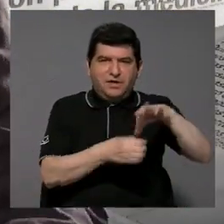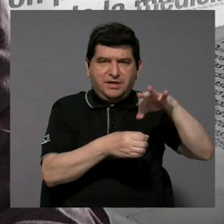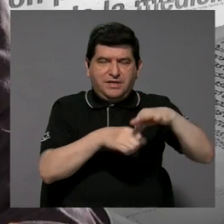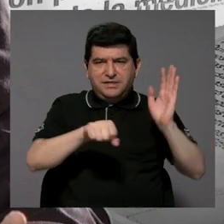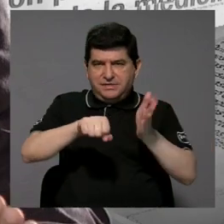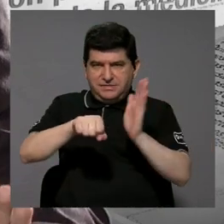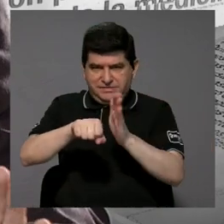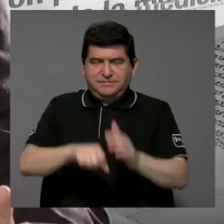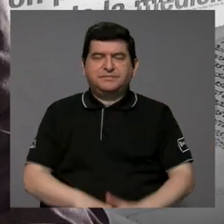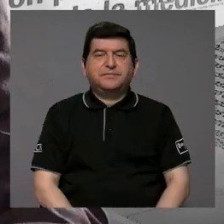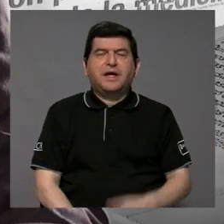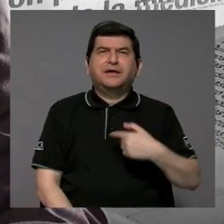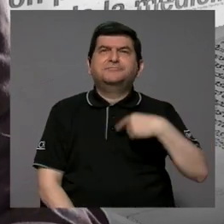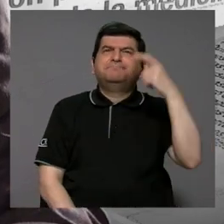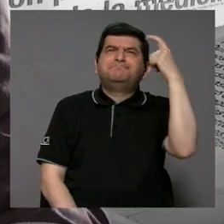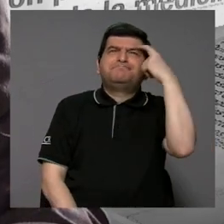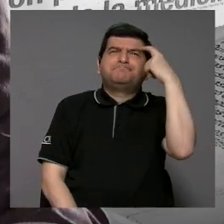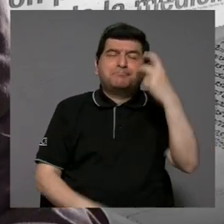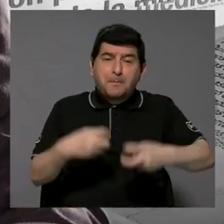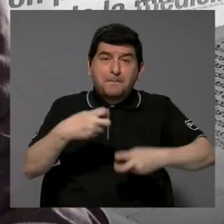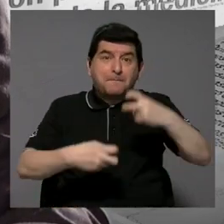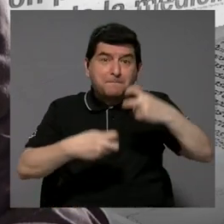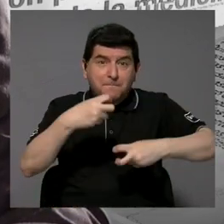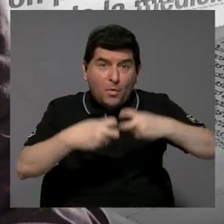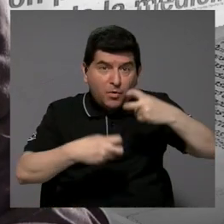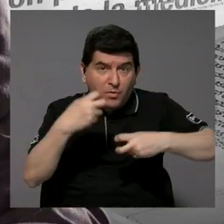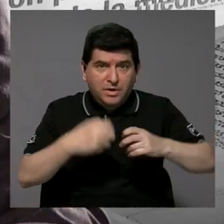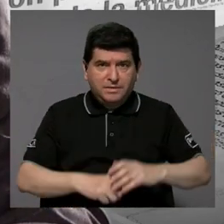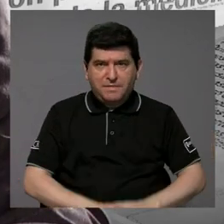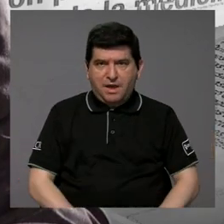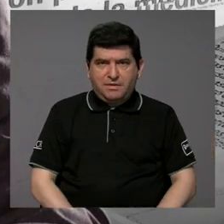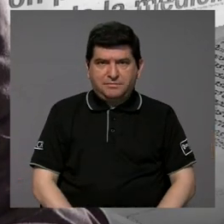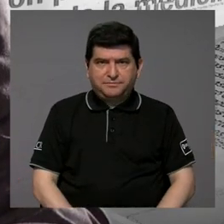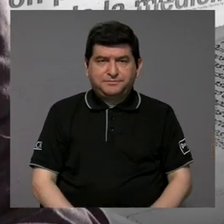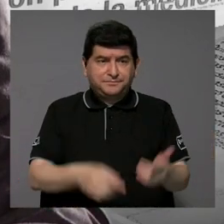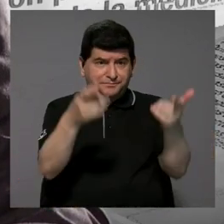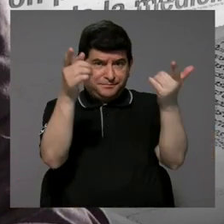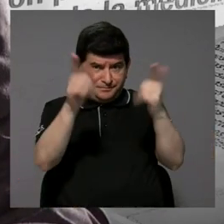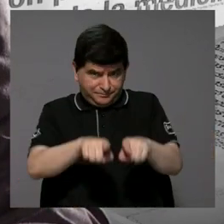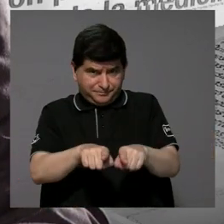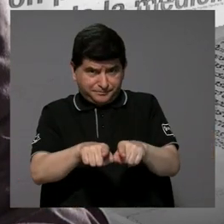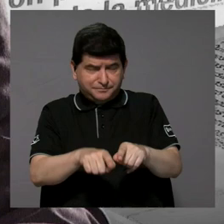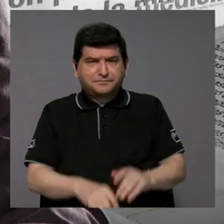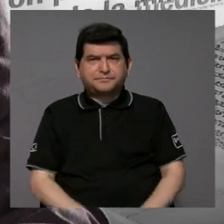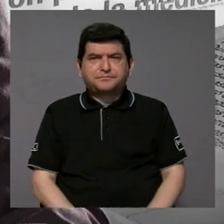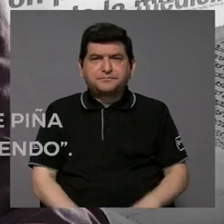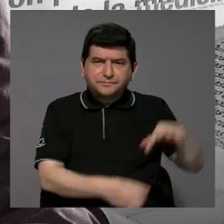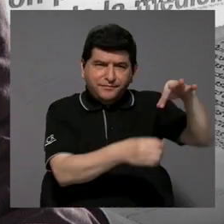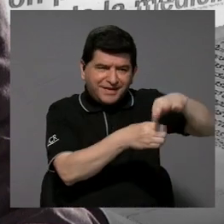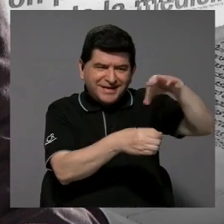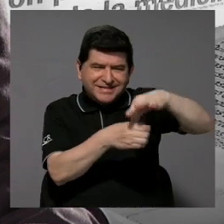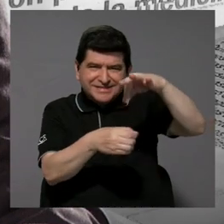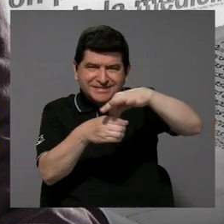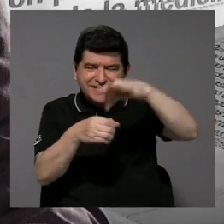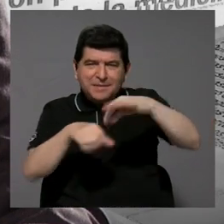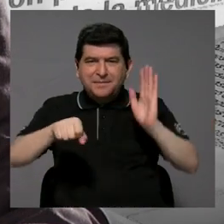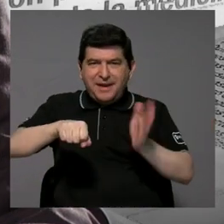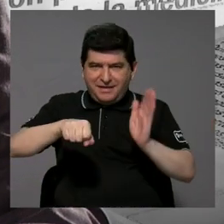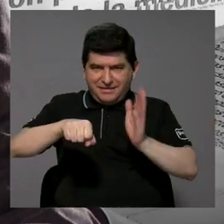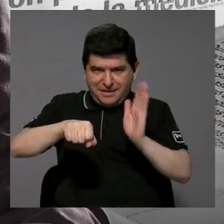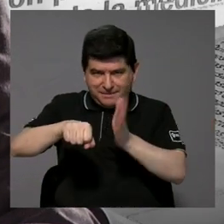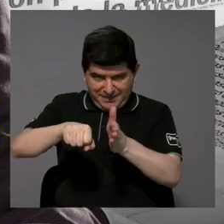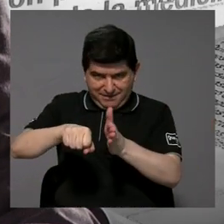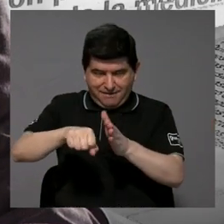Bueno, yo pienso que uno de los problemas que se ha tenido con el cultivo de piña es